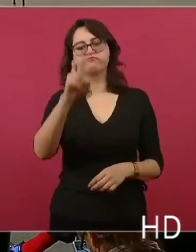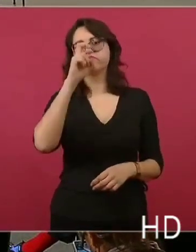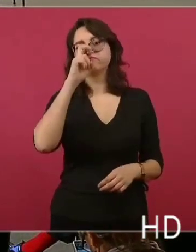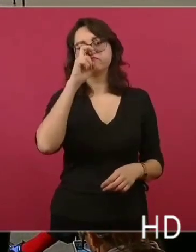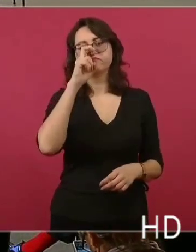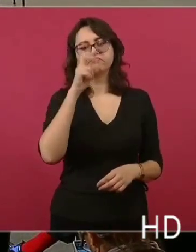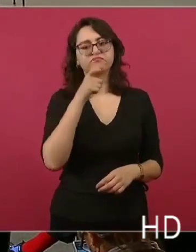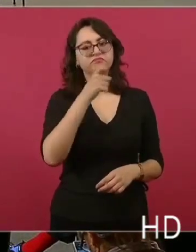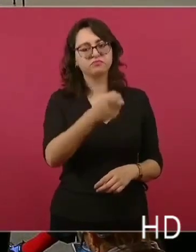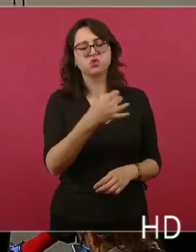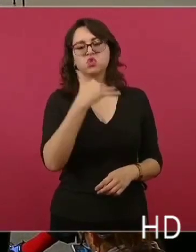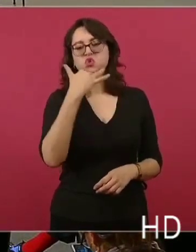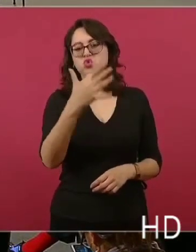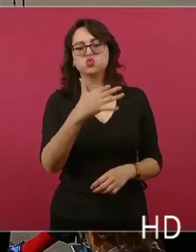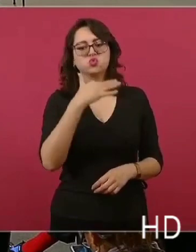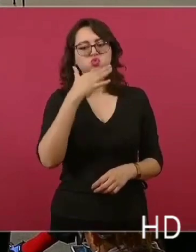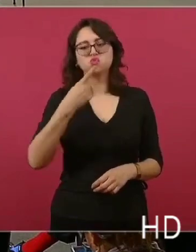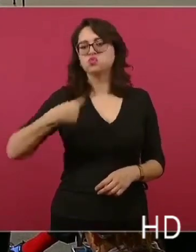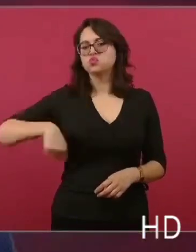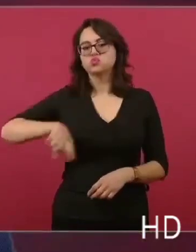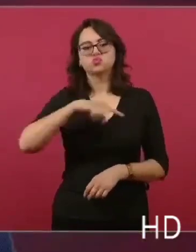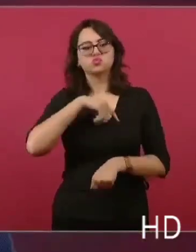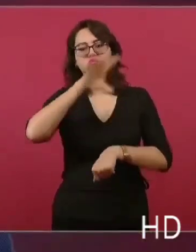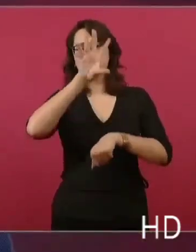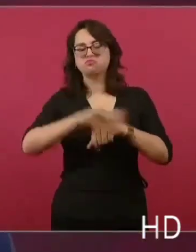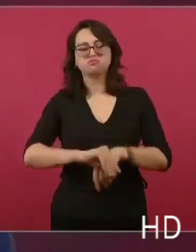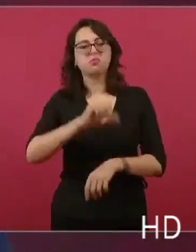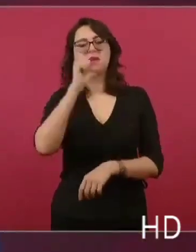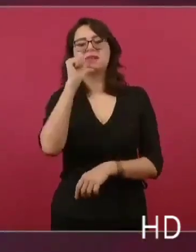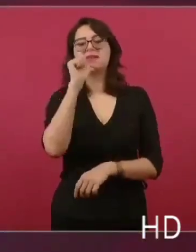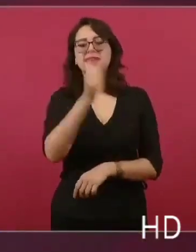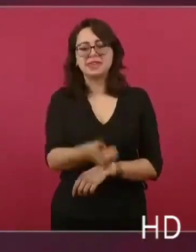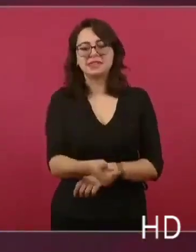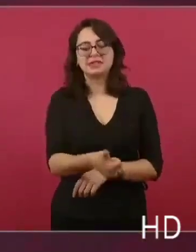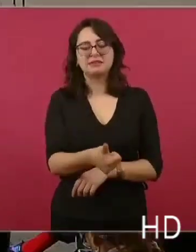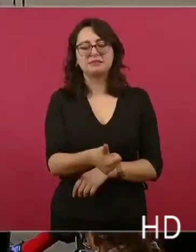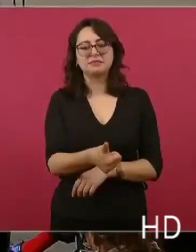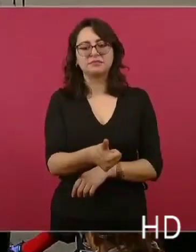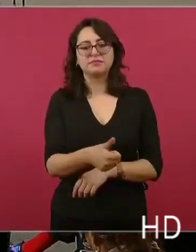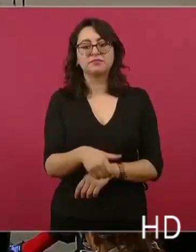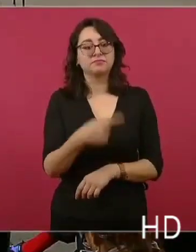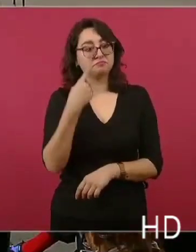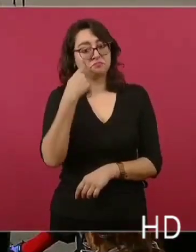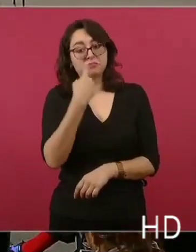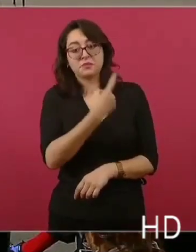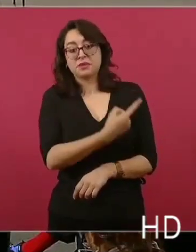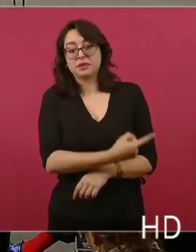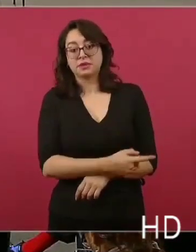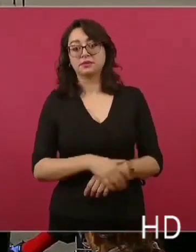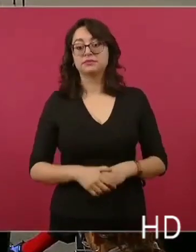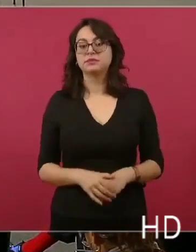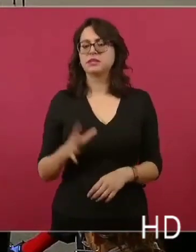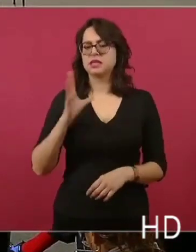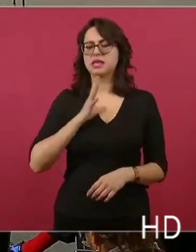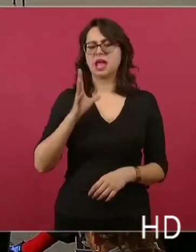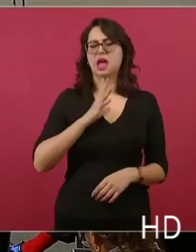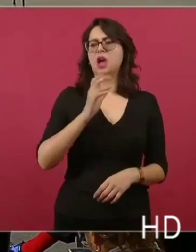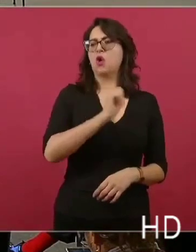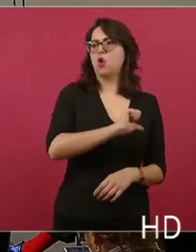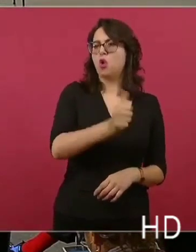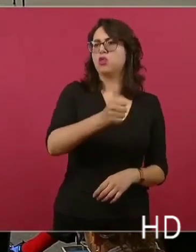contra del Estado corrupto para desmantelarlo. Esta es una muestra. Hay muchísimas otras,